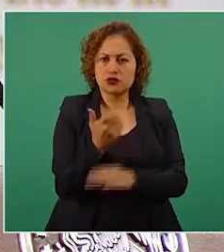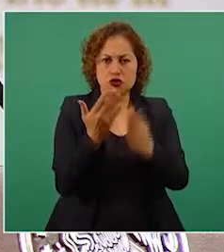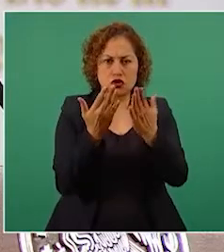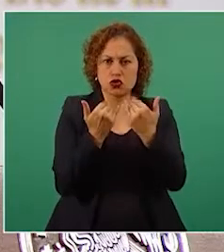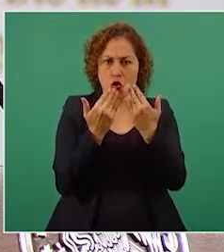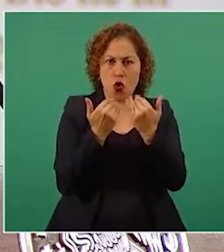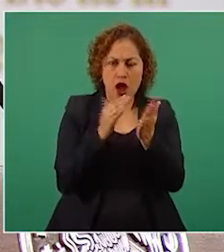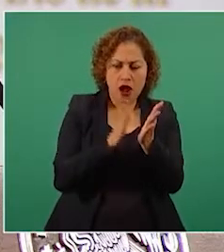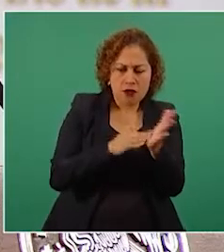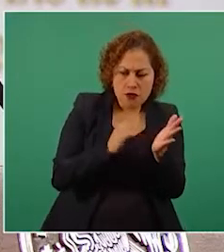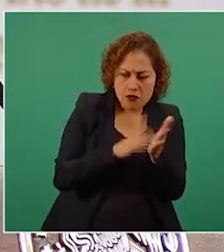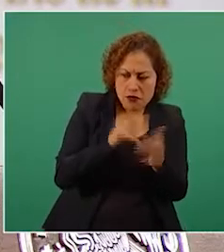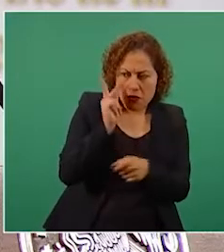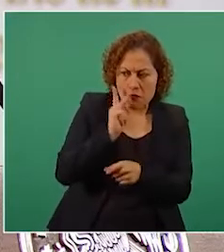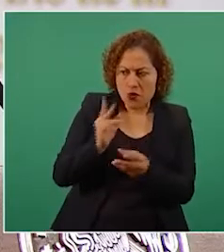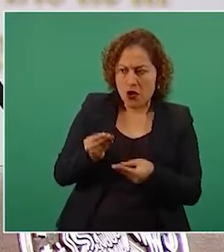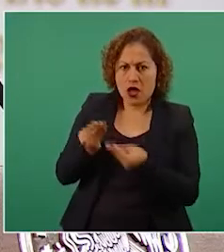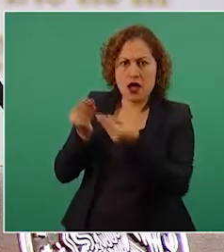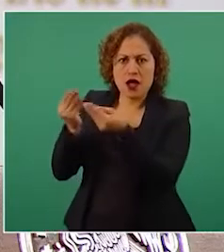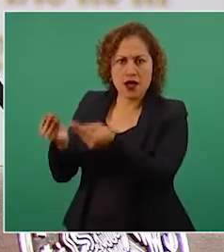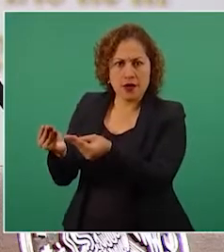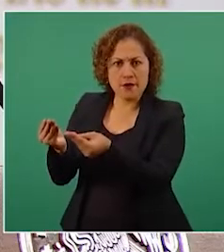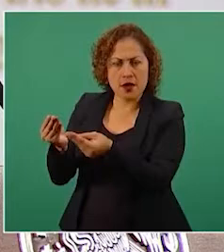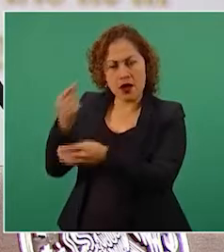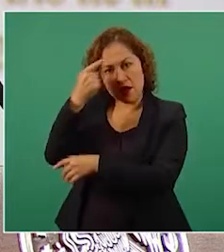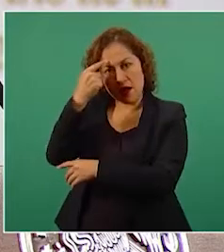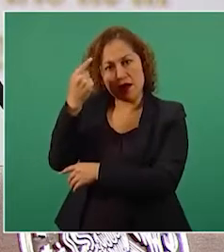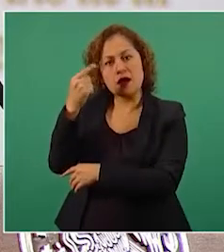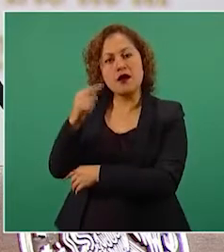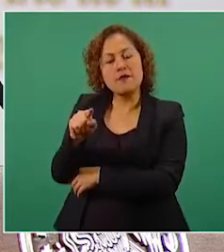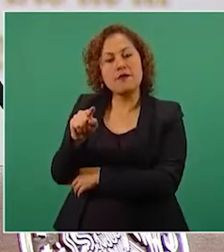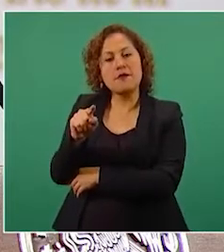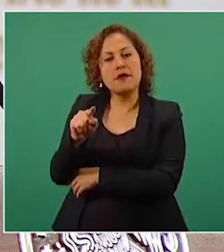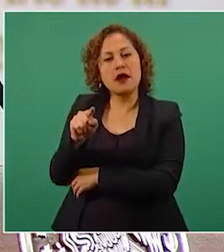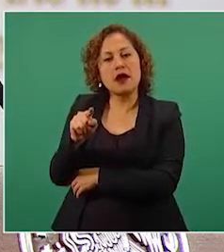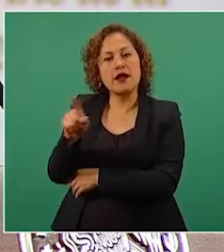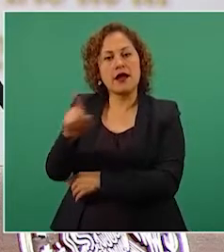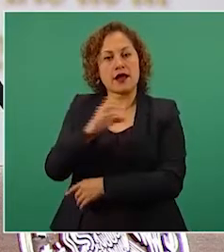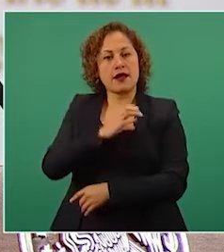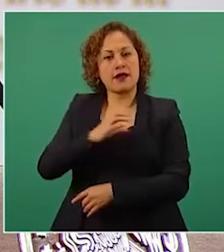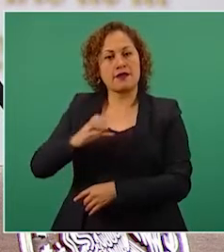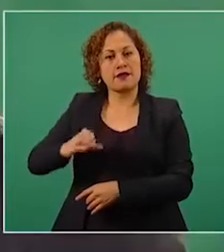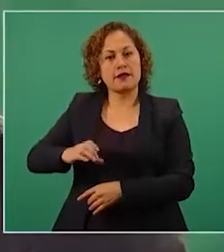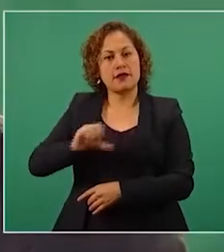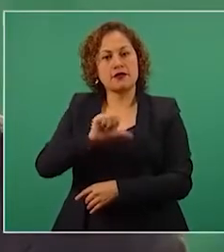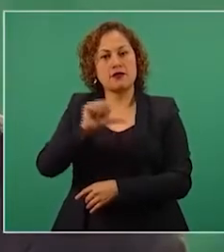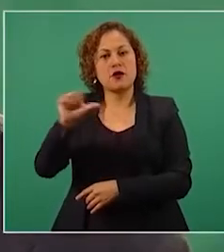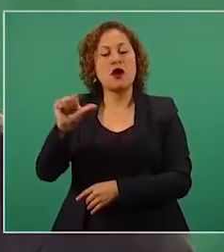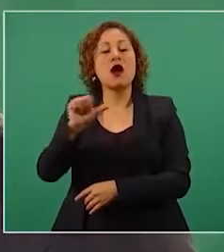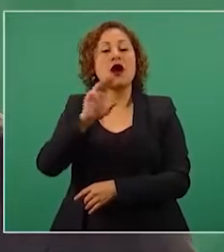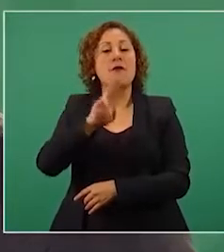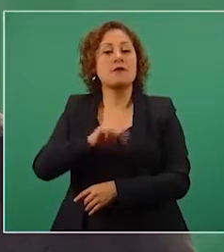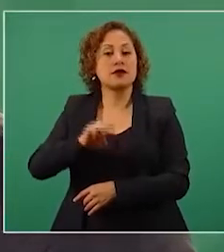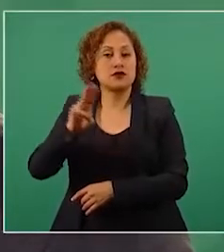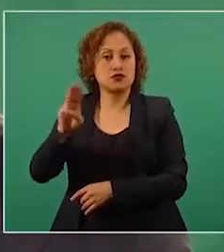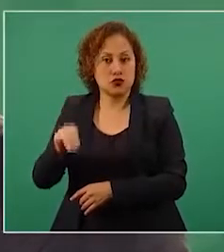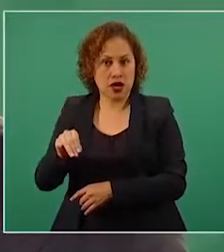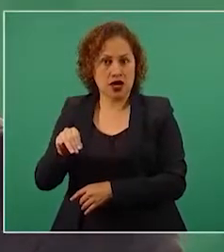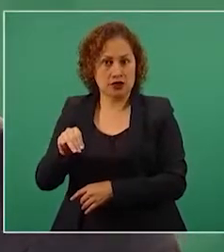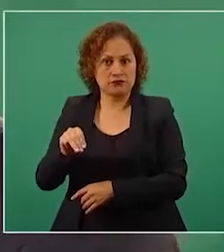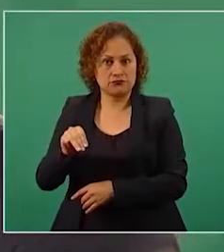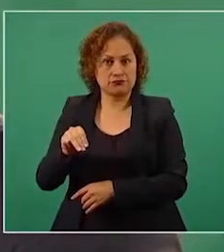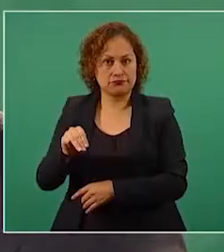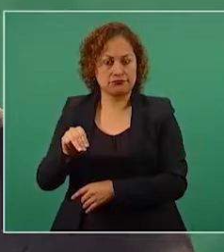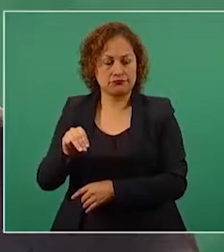que corresponde al precandidato de Michoacán y de 19